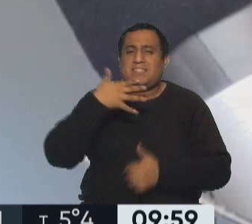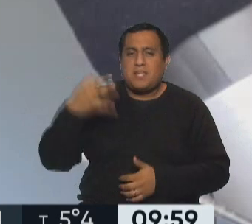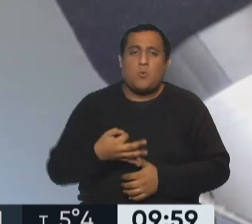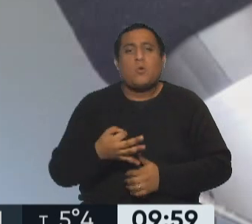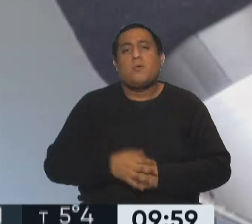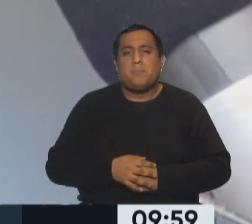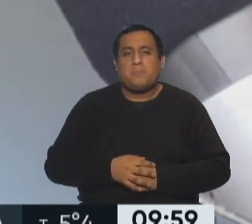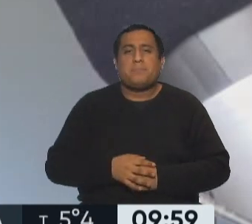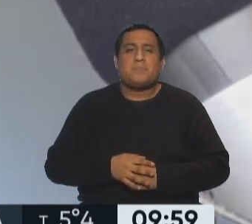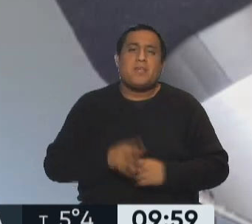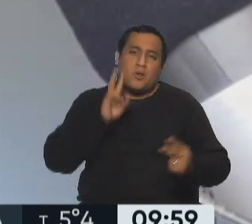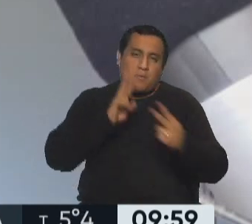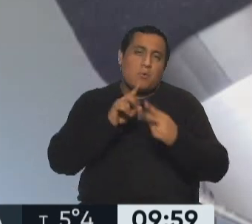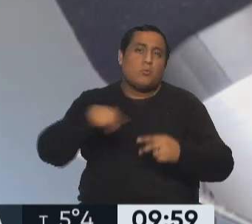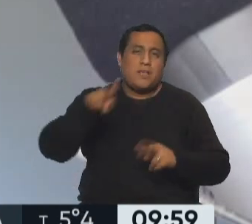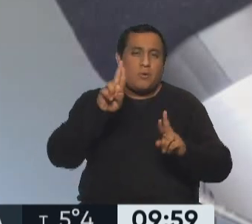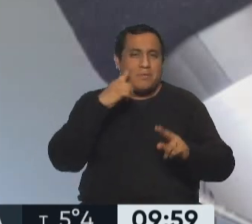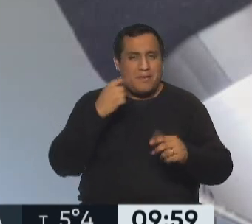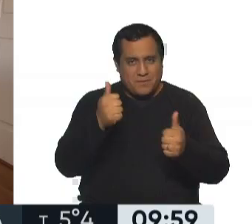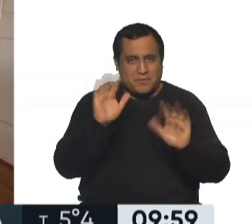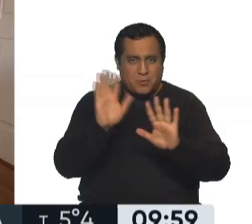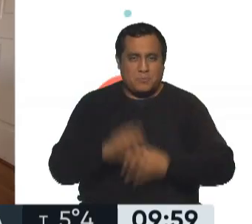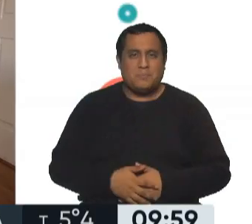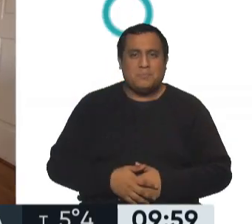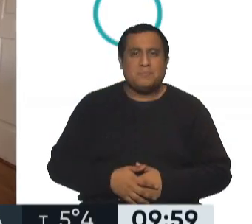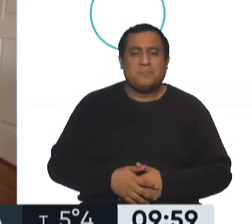tengan una hermosa jornada chao chau